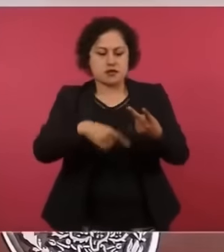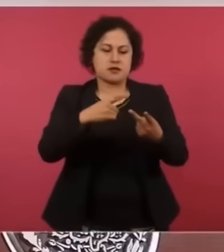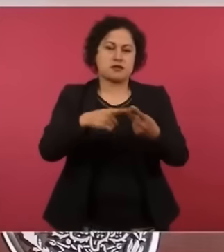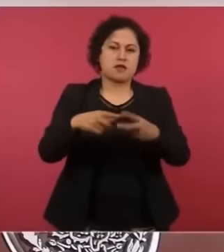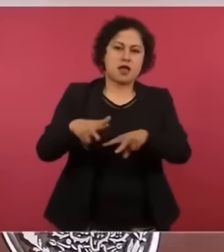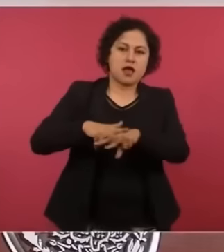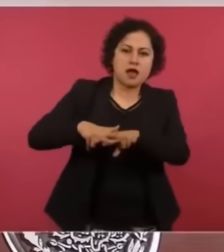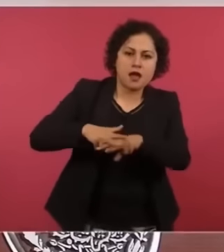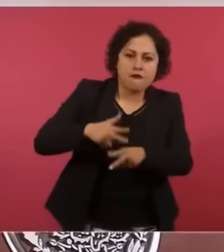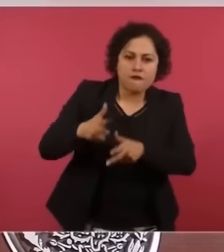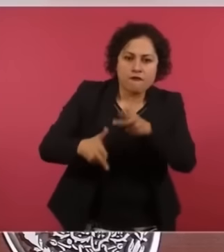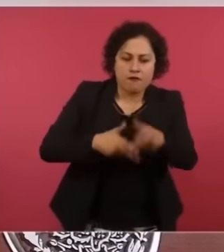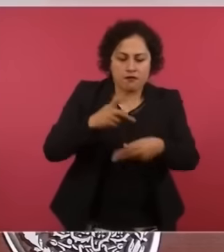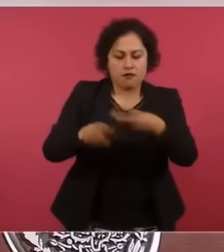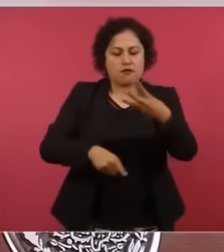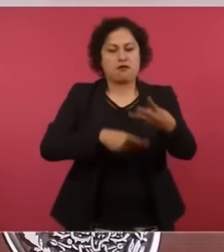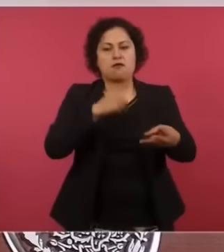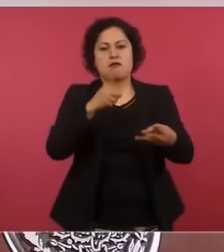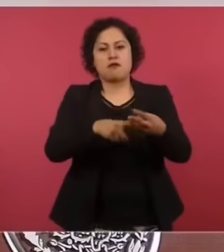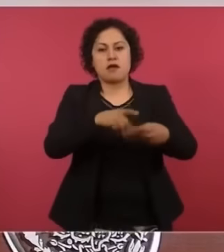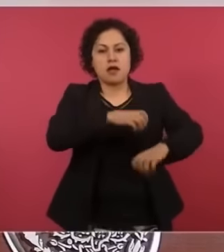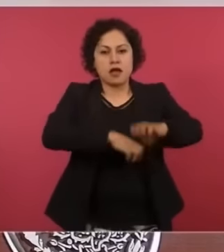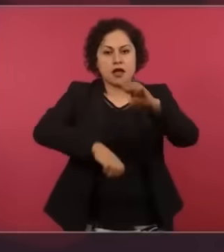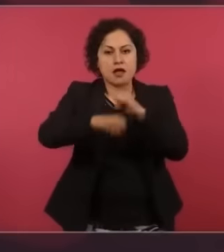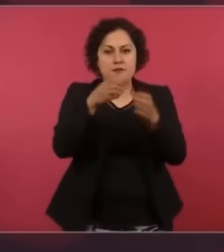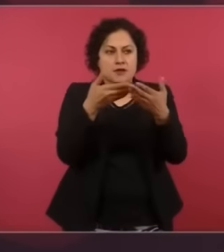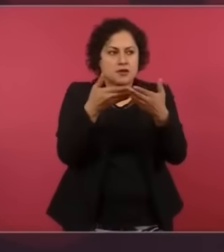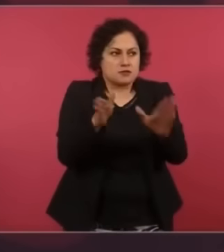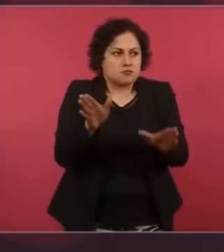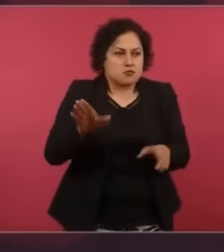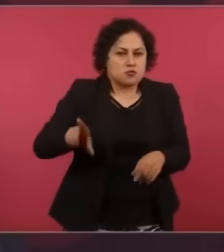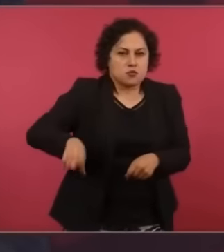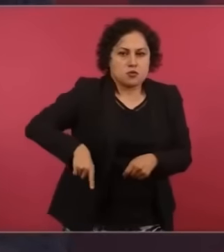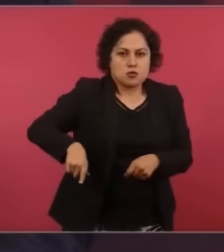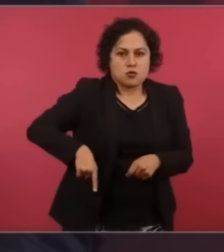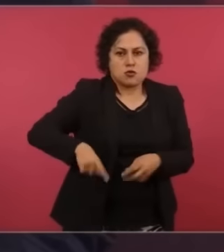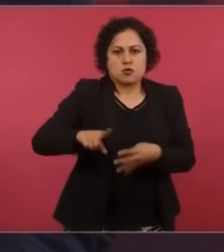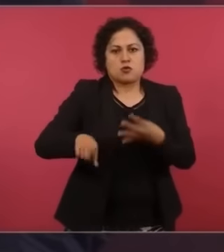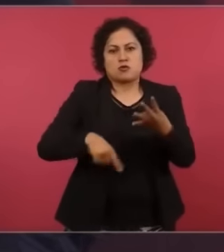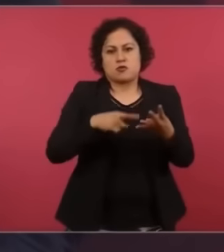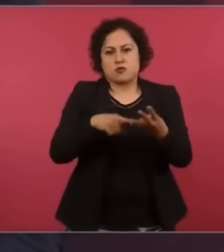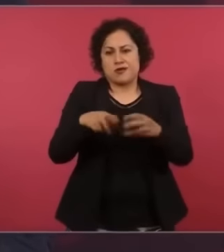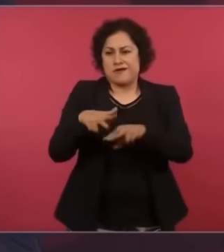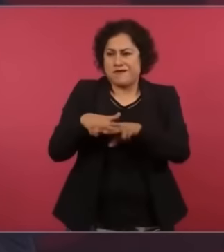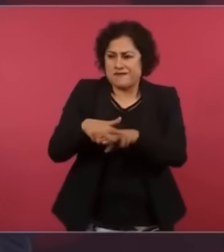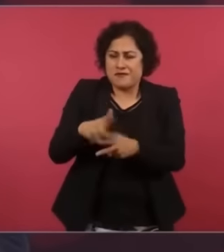entregaron las empresas públicas, entregaron los los ferrocarriles,